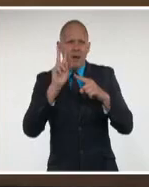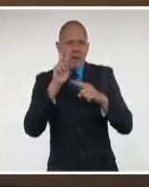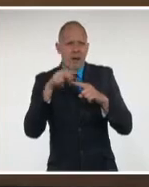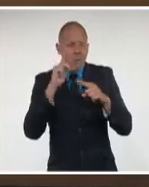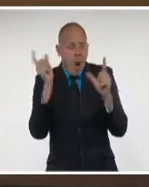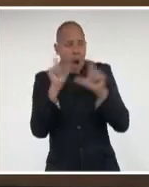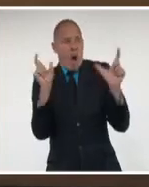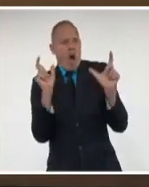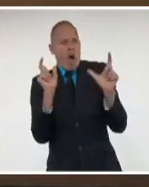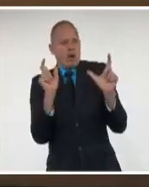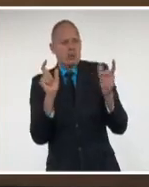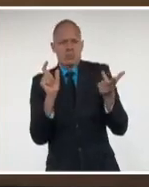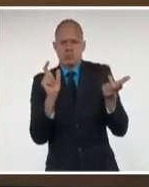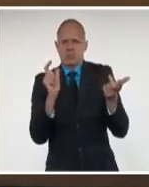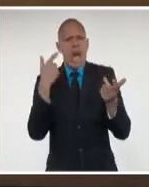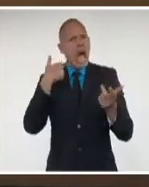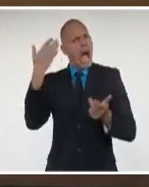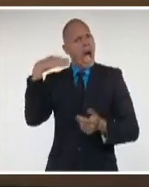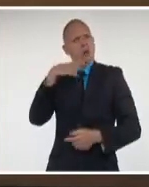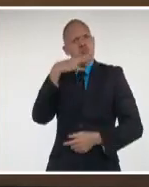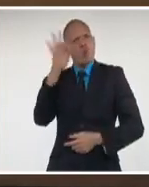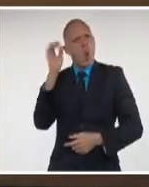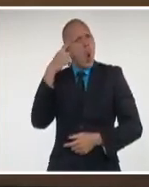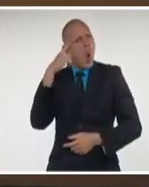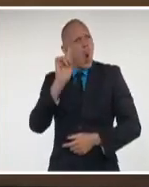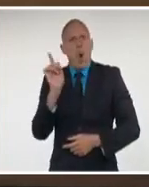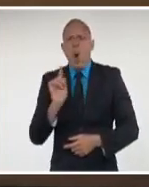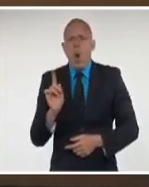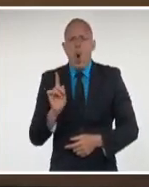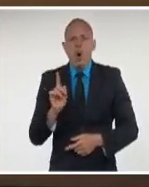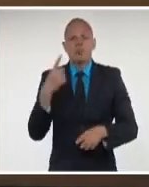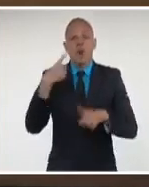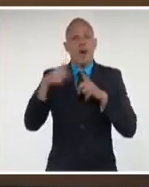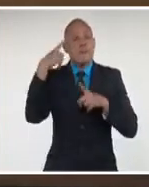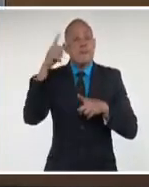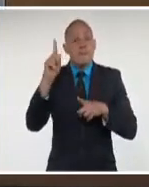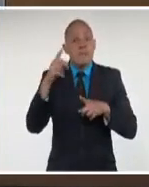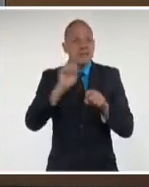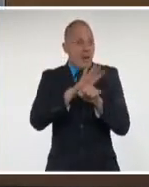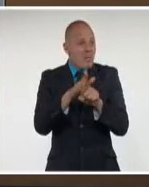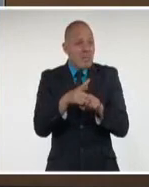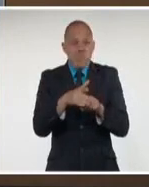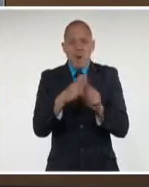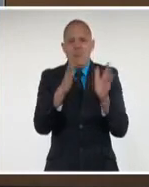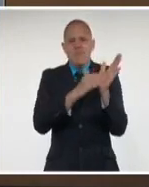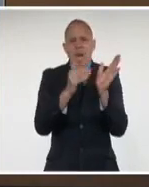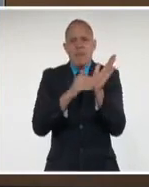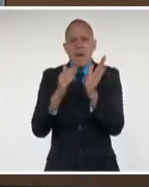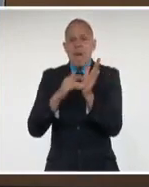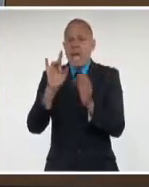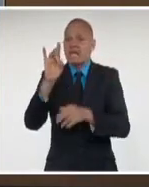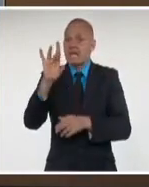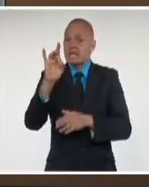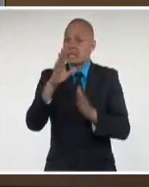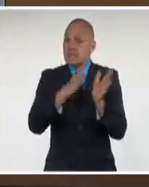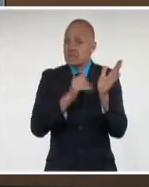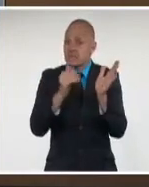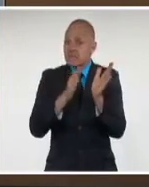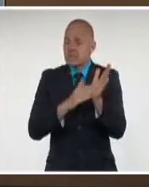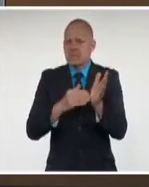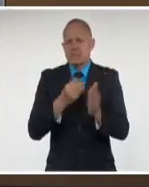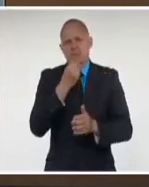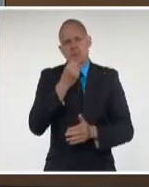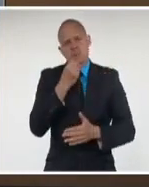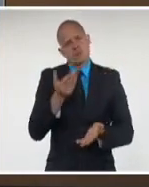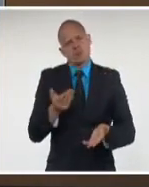esos números, como tampoco supusimos que la pandemia duraría tanto. Más de 15 meses llevamos lidiando con el estrés